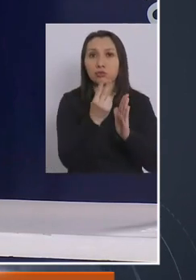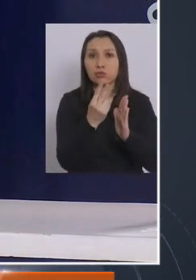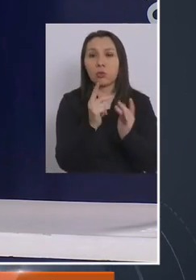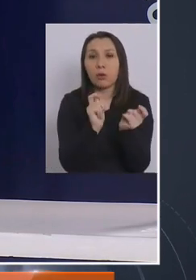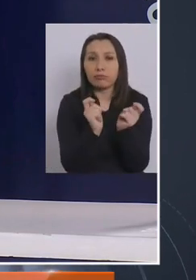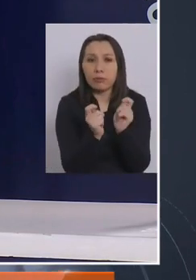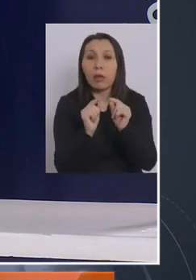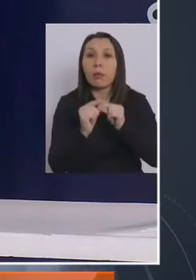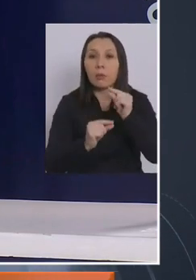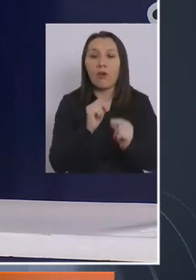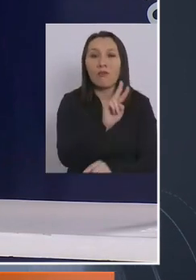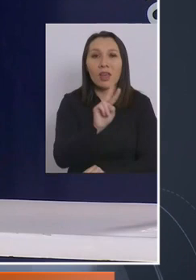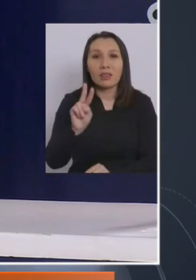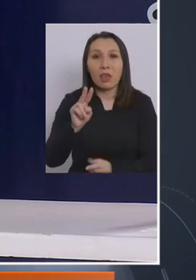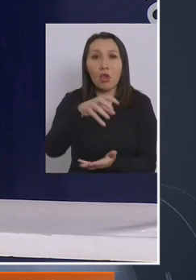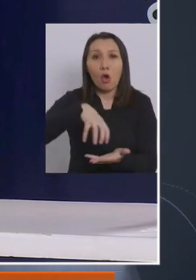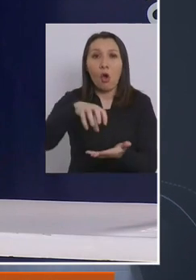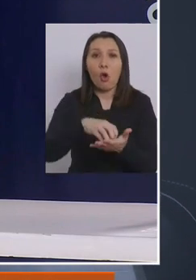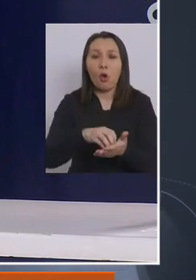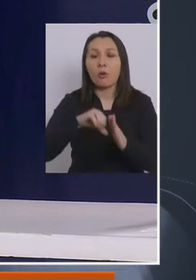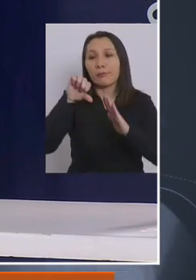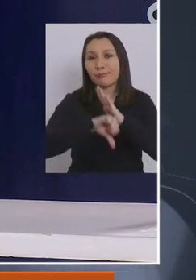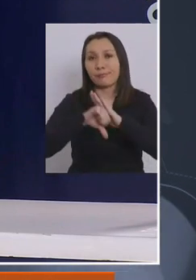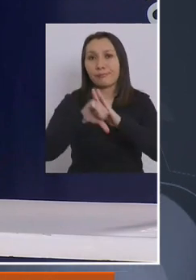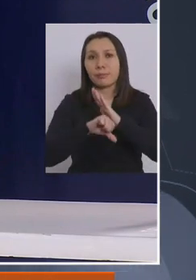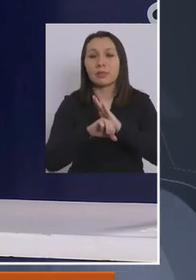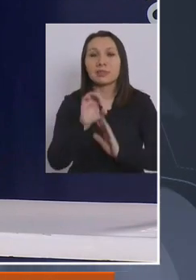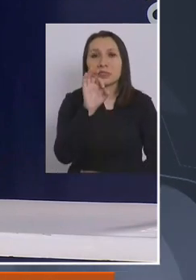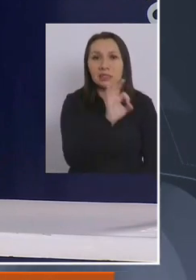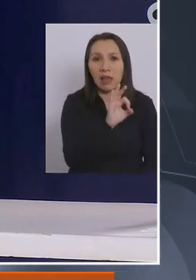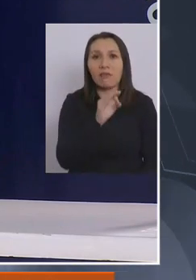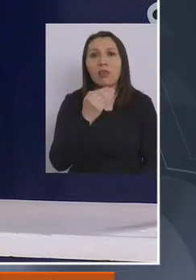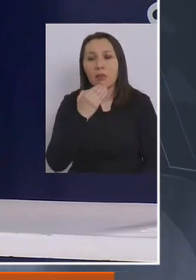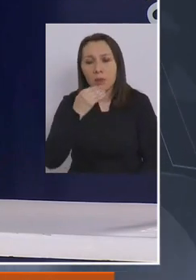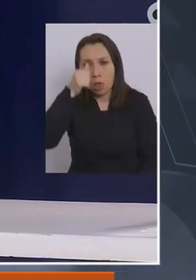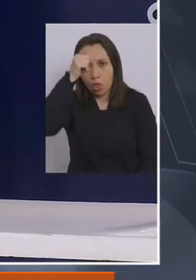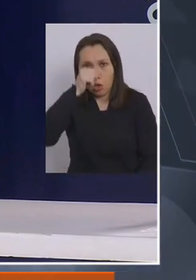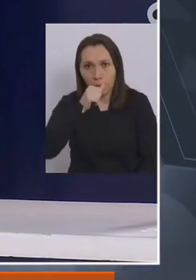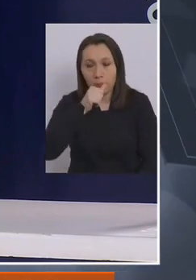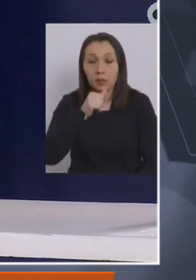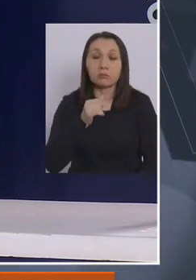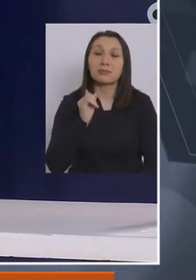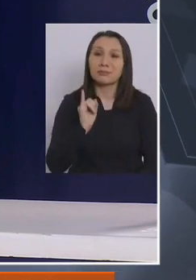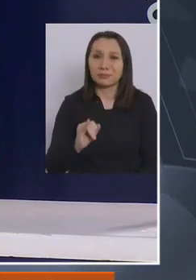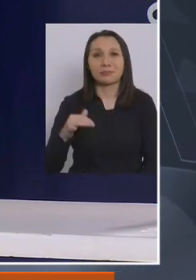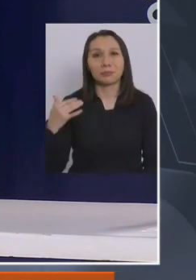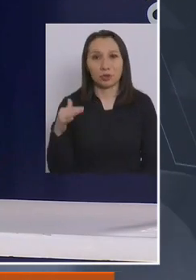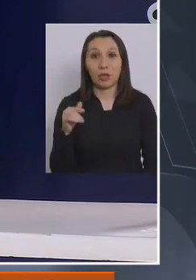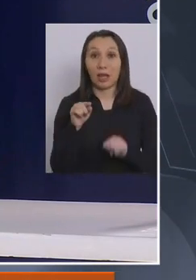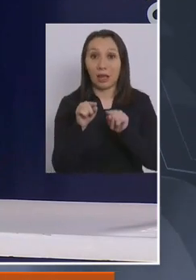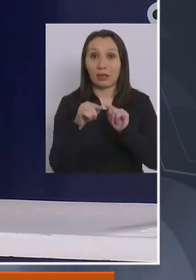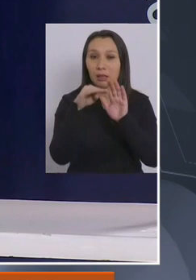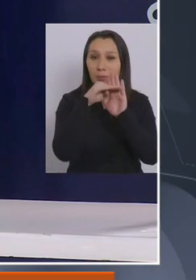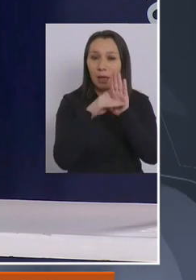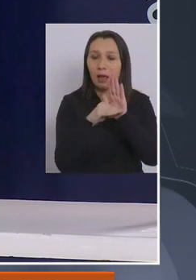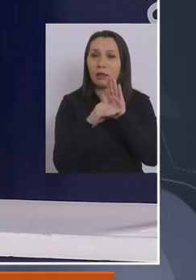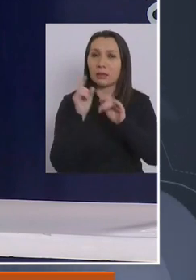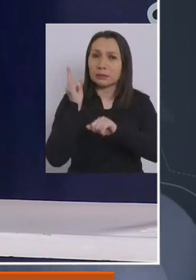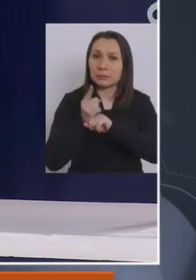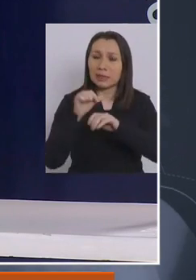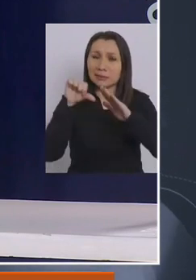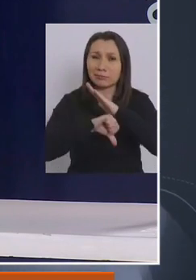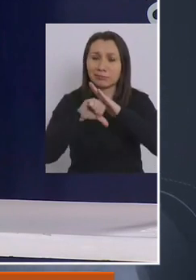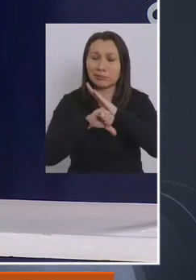que hay 22 comunas que están en cuarentena los sábados y domingos. Sí es fundamental que estas medidas, que son